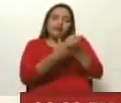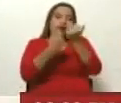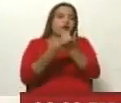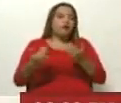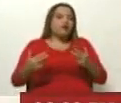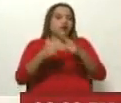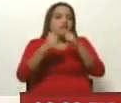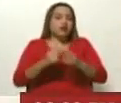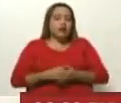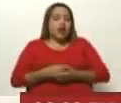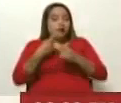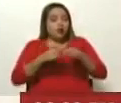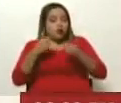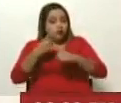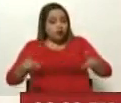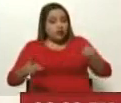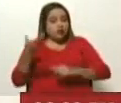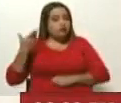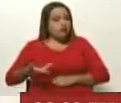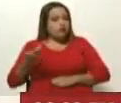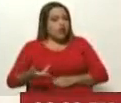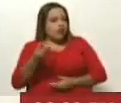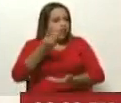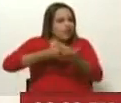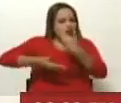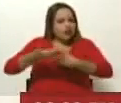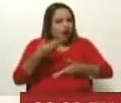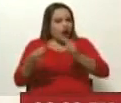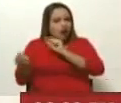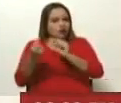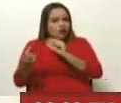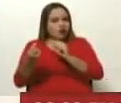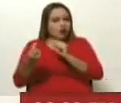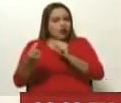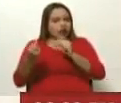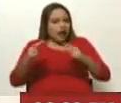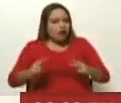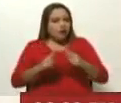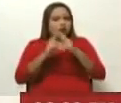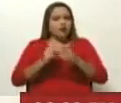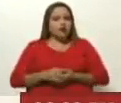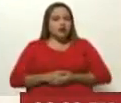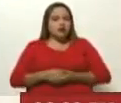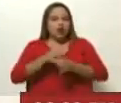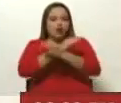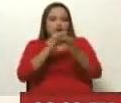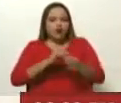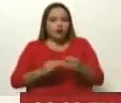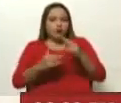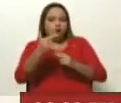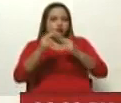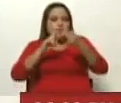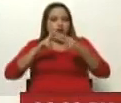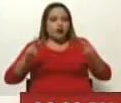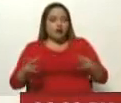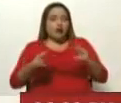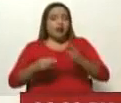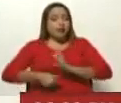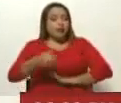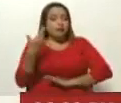la democracia. El diálogo, el encuentro y el consenso son armas de construcción de paz y en específico en este